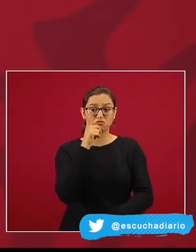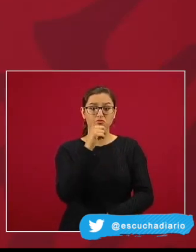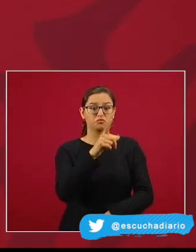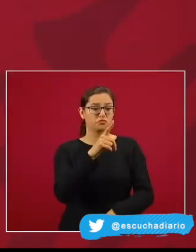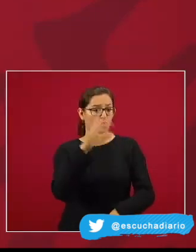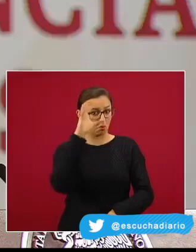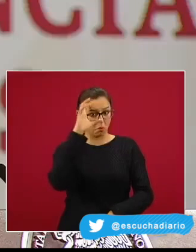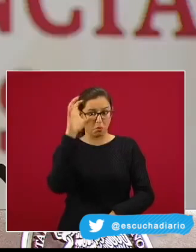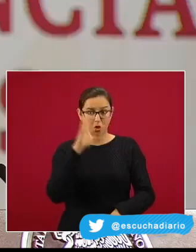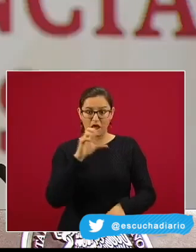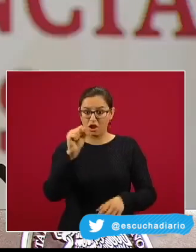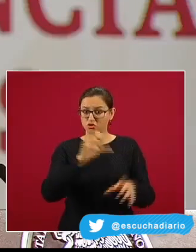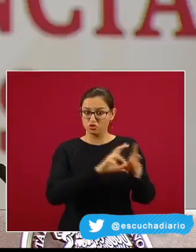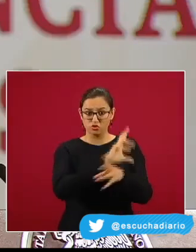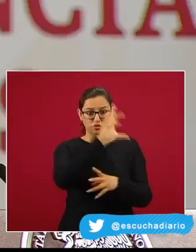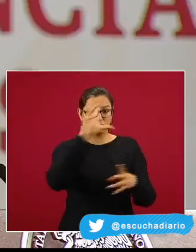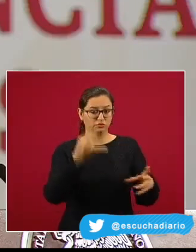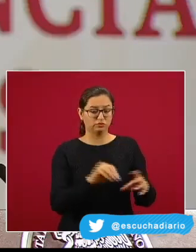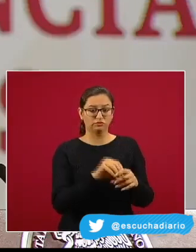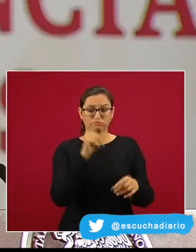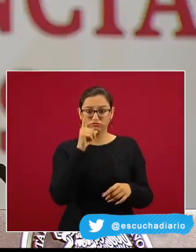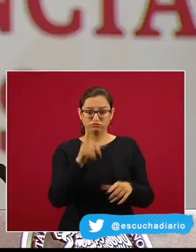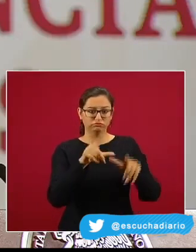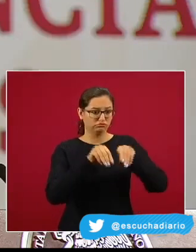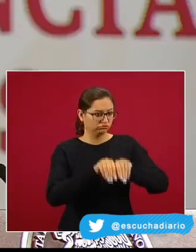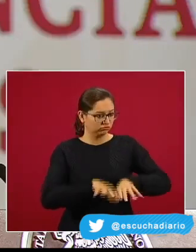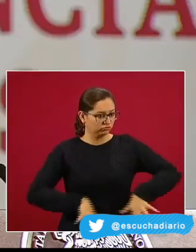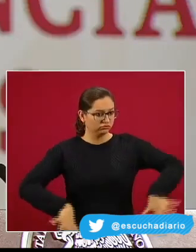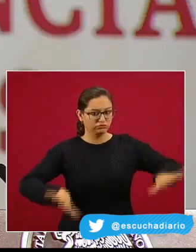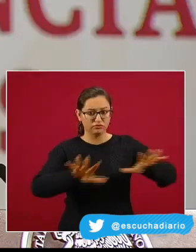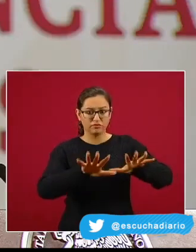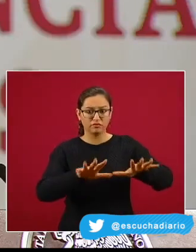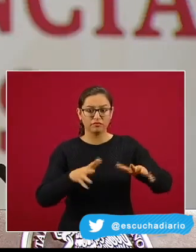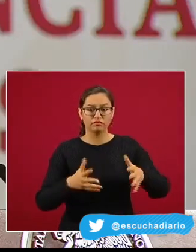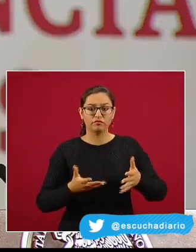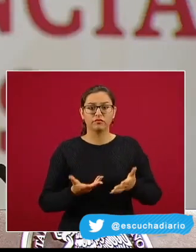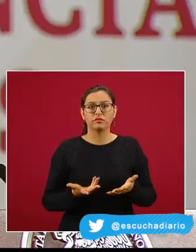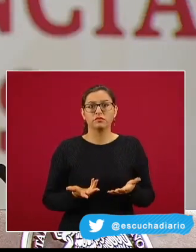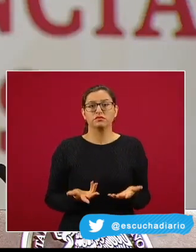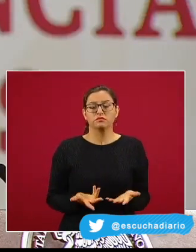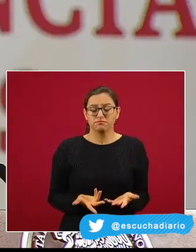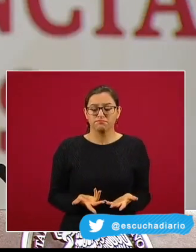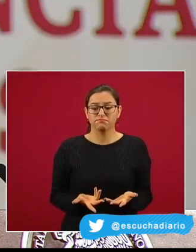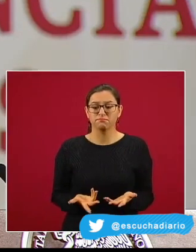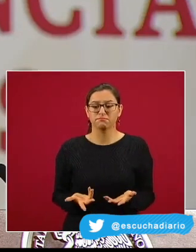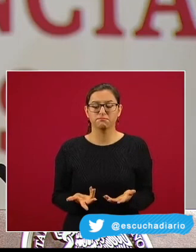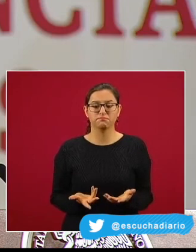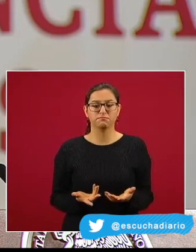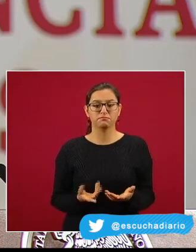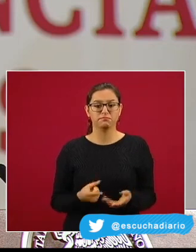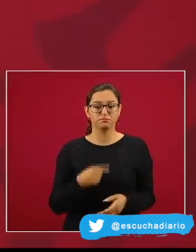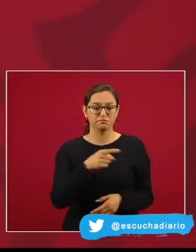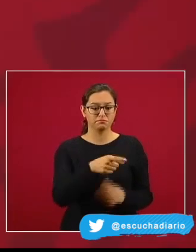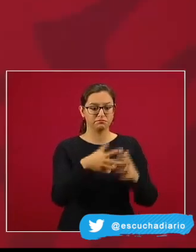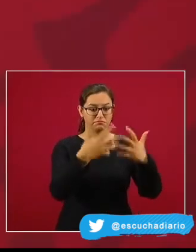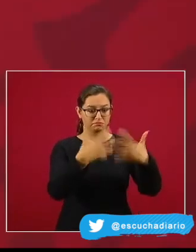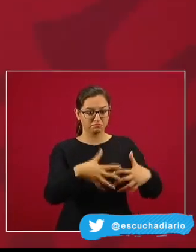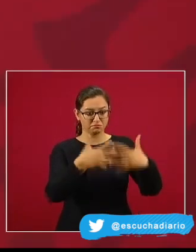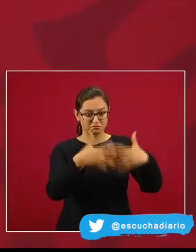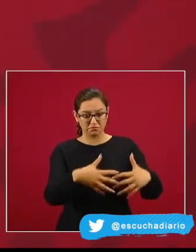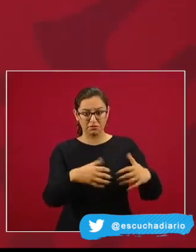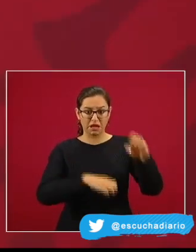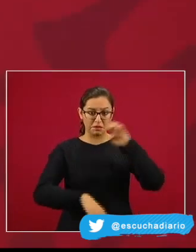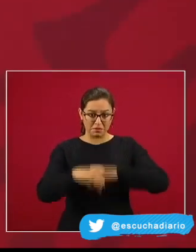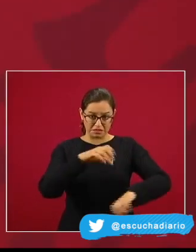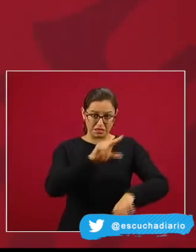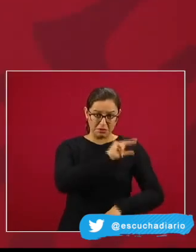Nacional involucrados en este hecho lamentable darán su declaración y se castigará a los responsables. Supraya que el comandante de